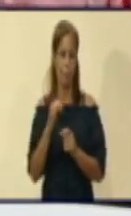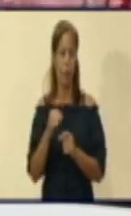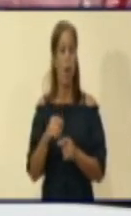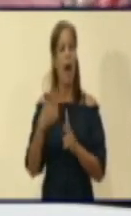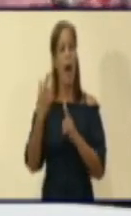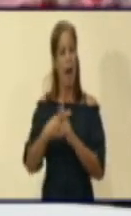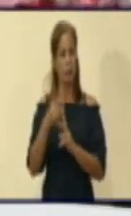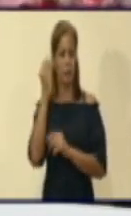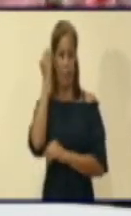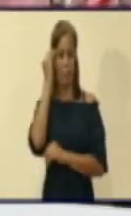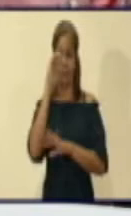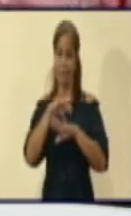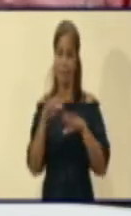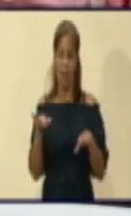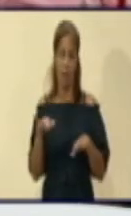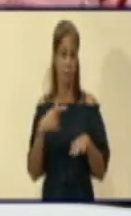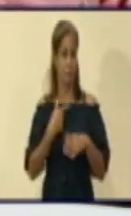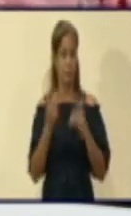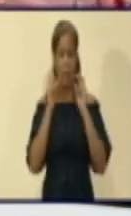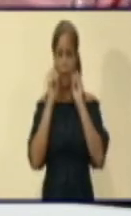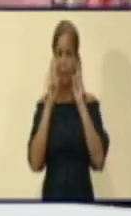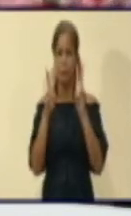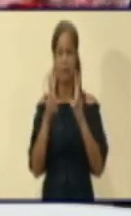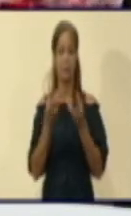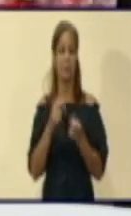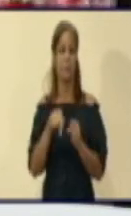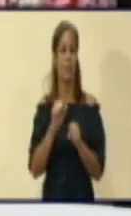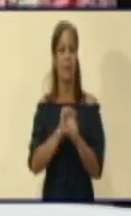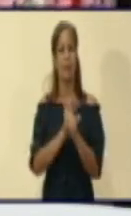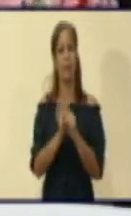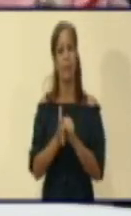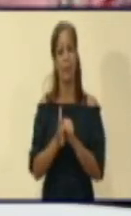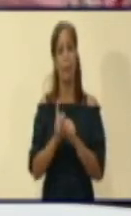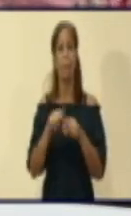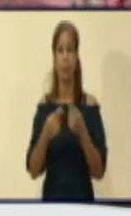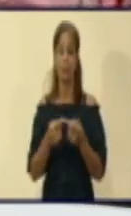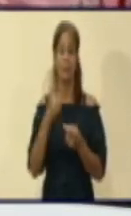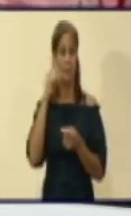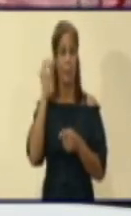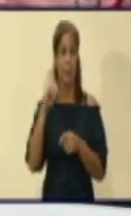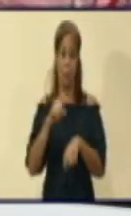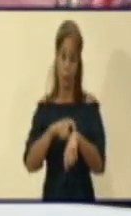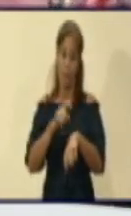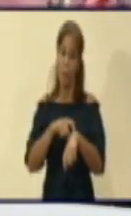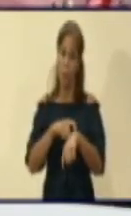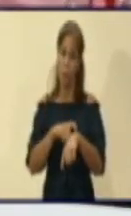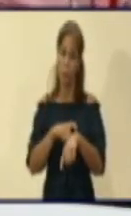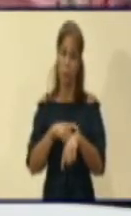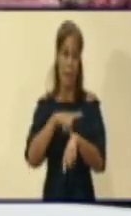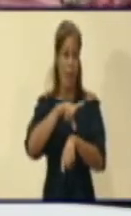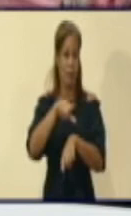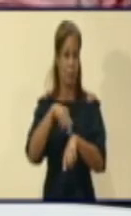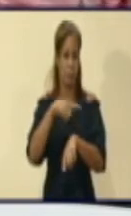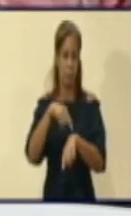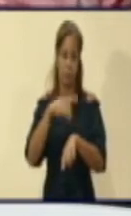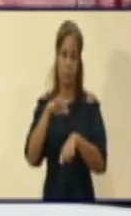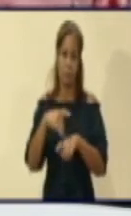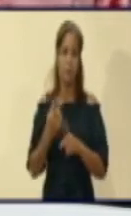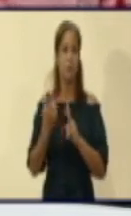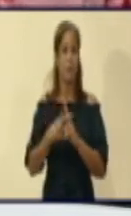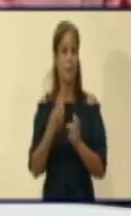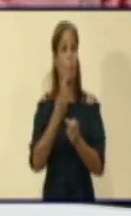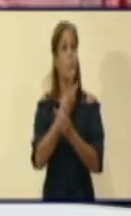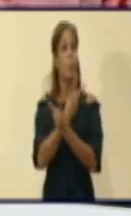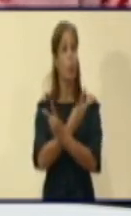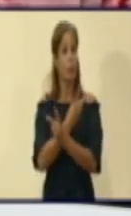aprender a convivir con la enfermedad que sabemos que todavía el tiempo es prolongado, no sabemos hasta cuándo tendremos que convivir y la vulnerabilidad de esa